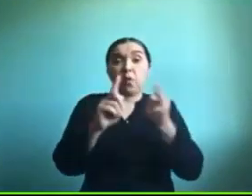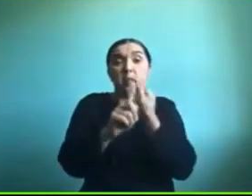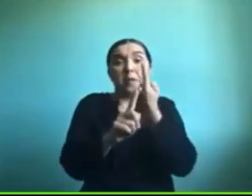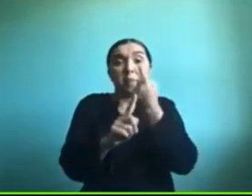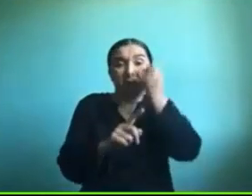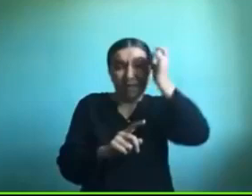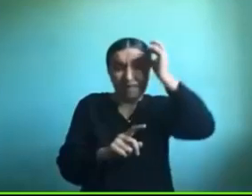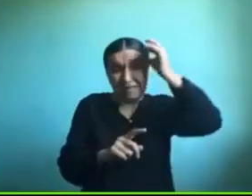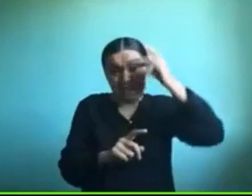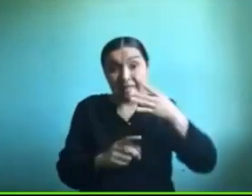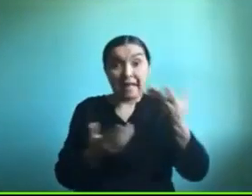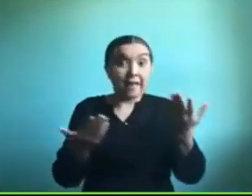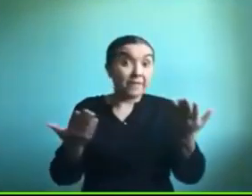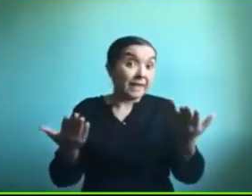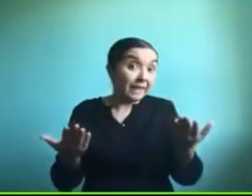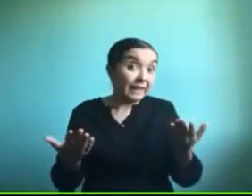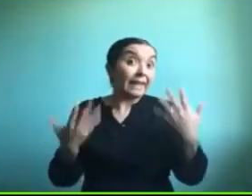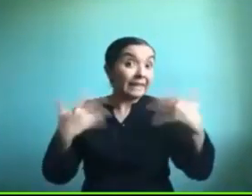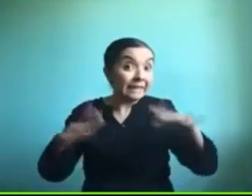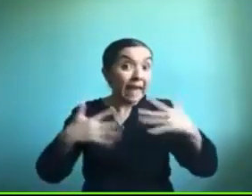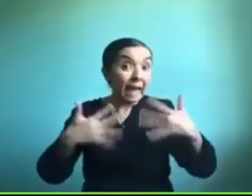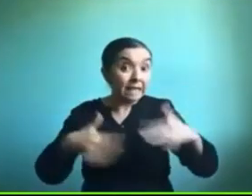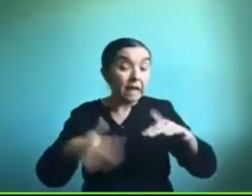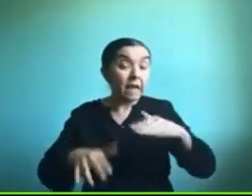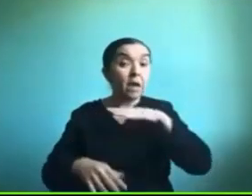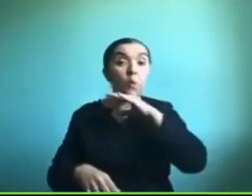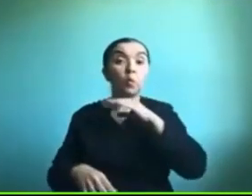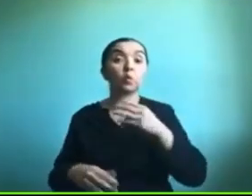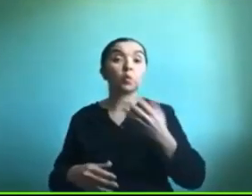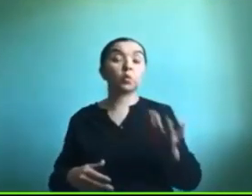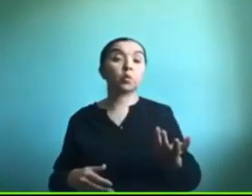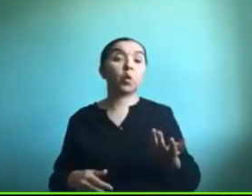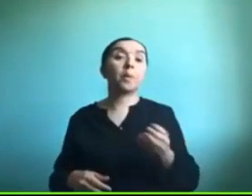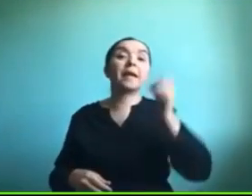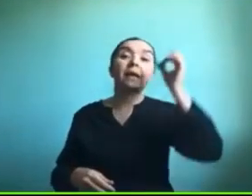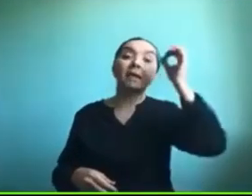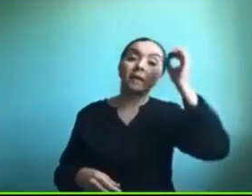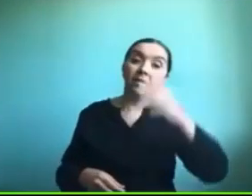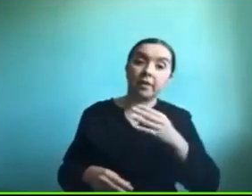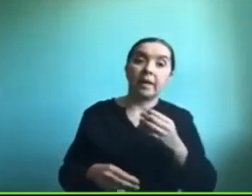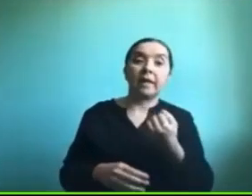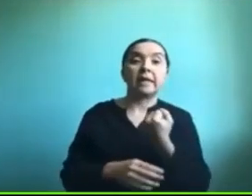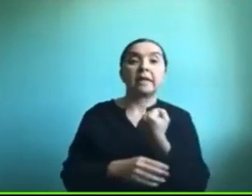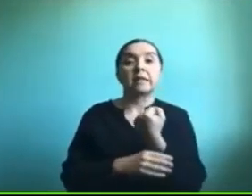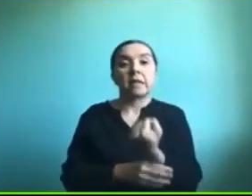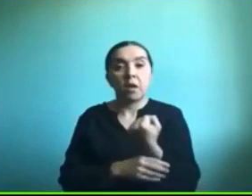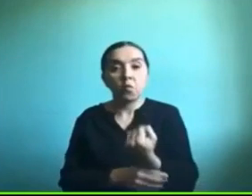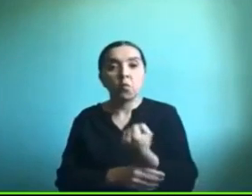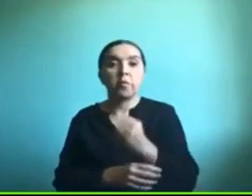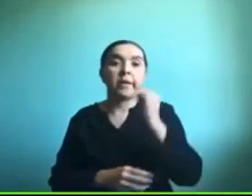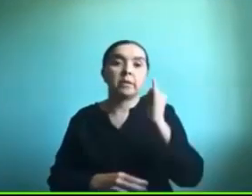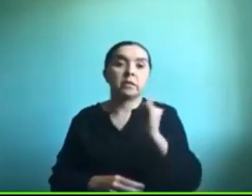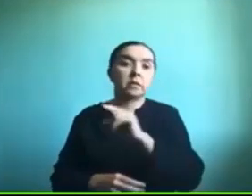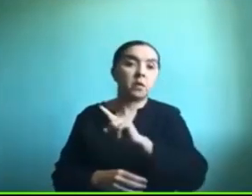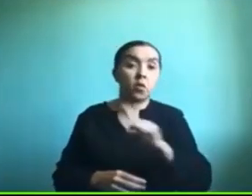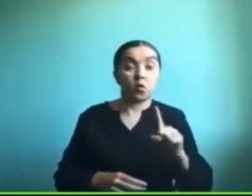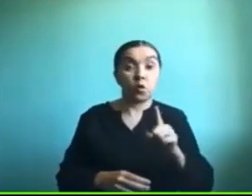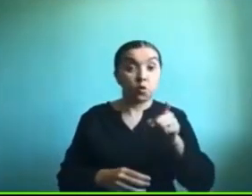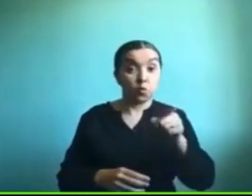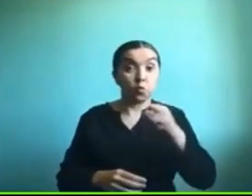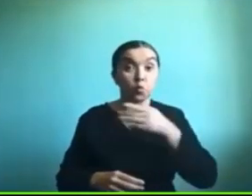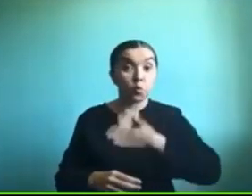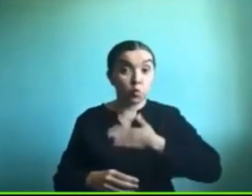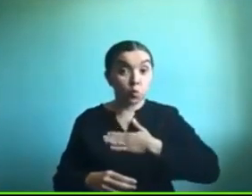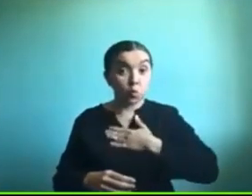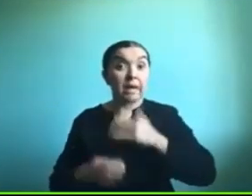han utilizado para saber qué les ha servido y qué no si quieren nos pueden escribir